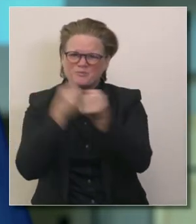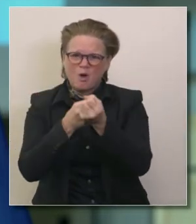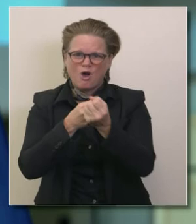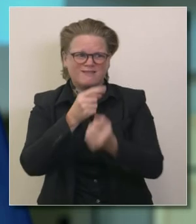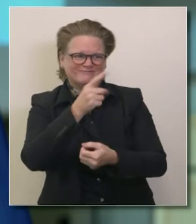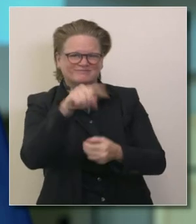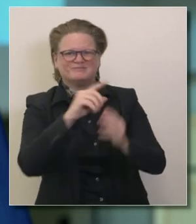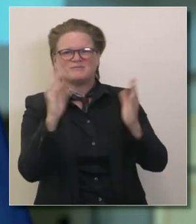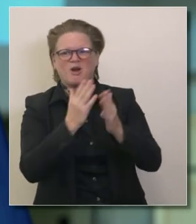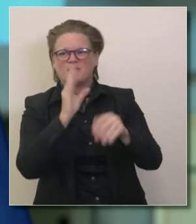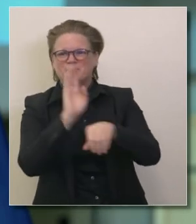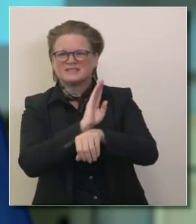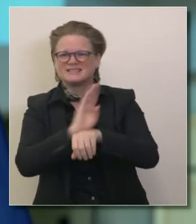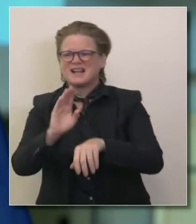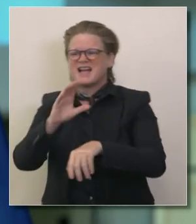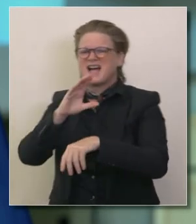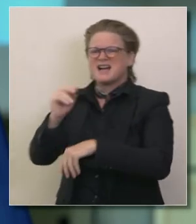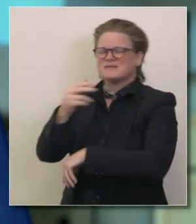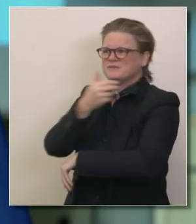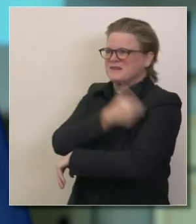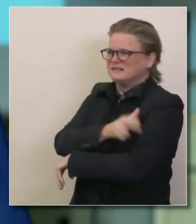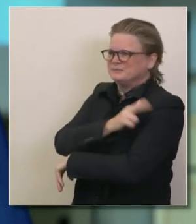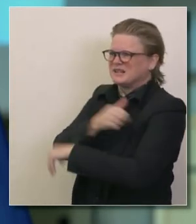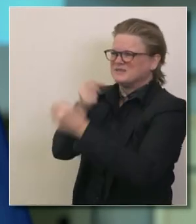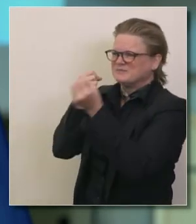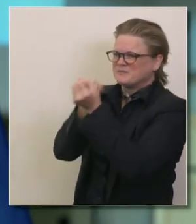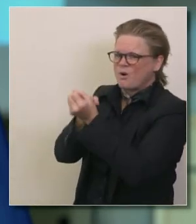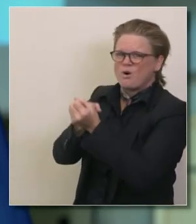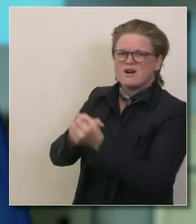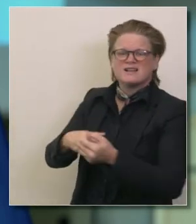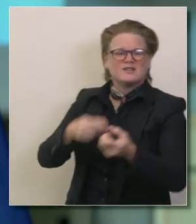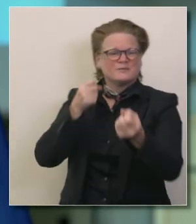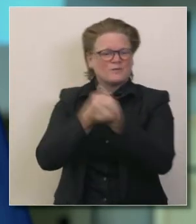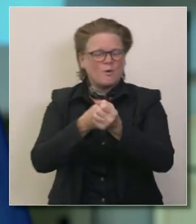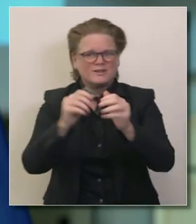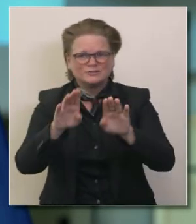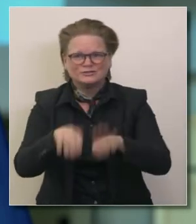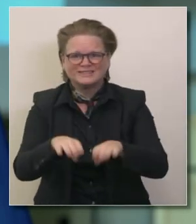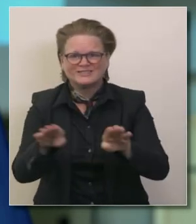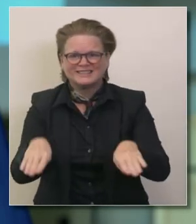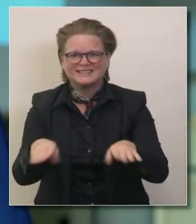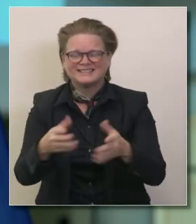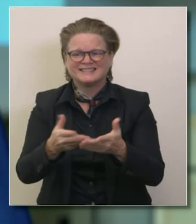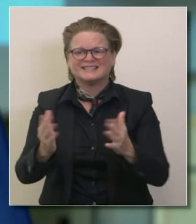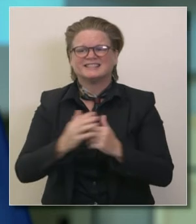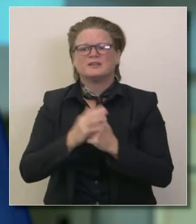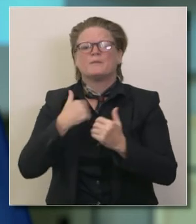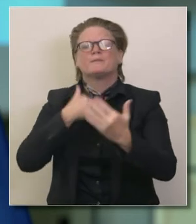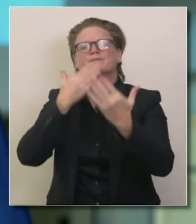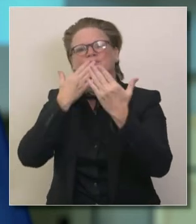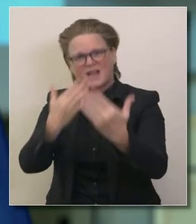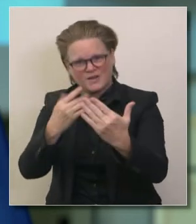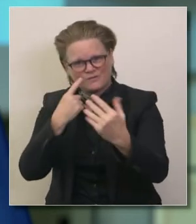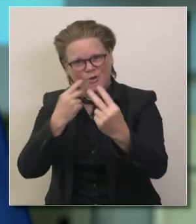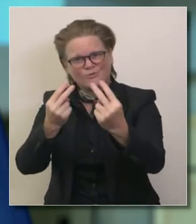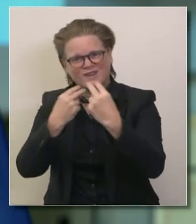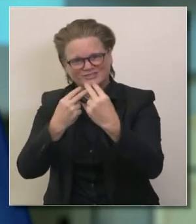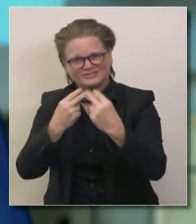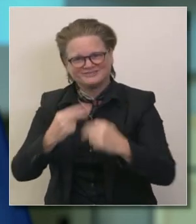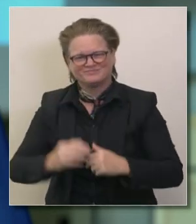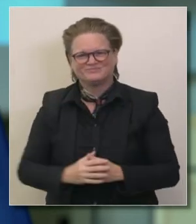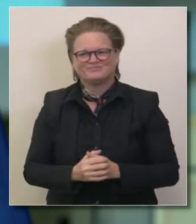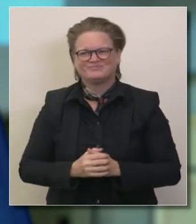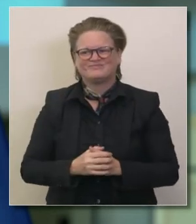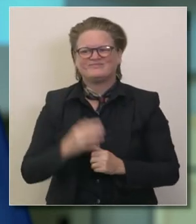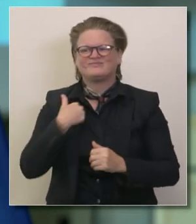nuestros pequeños negocios nuestros hijos en esta temporada que es un gran reto gracias a todos